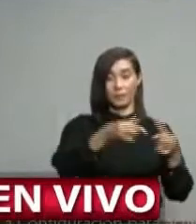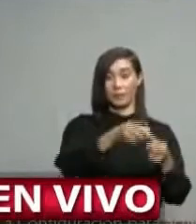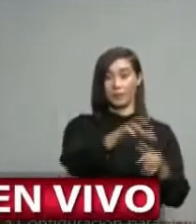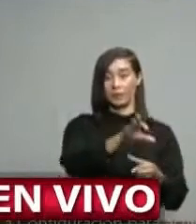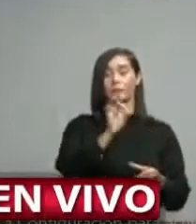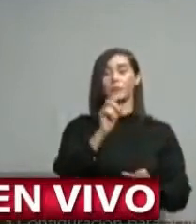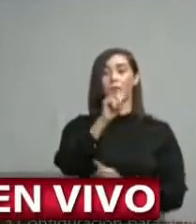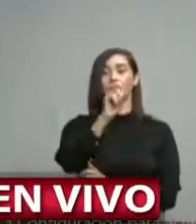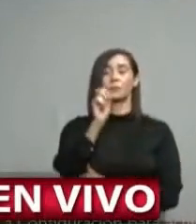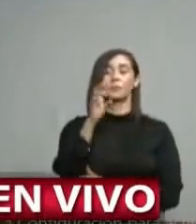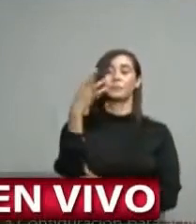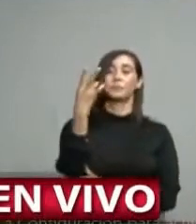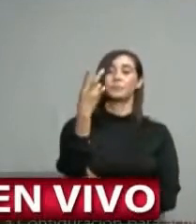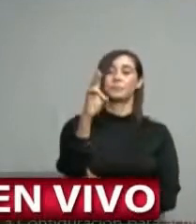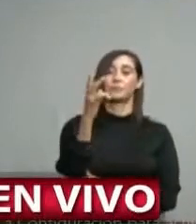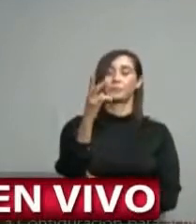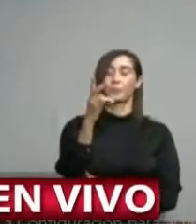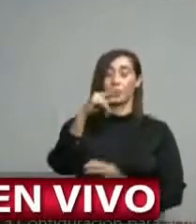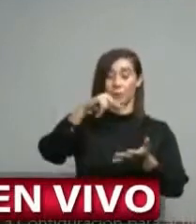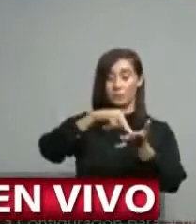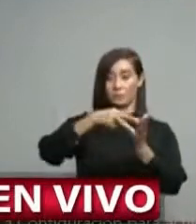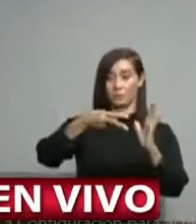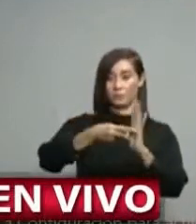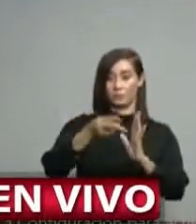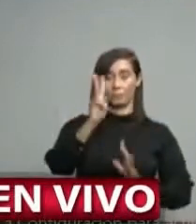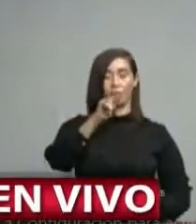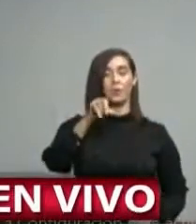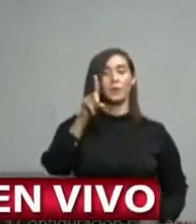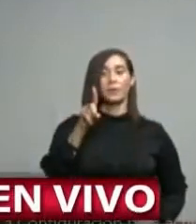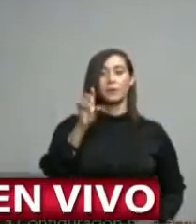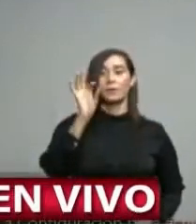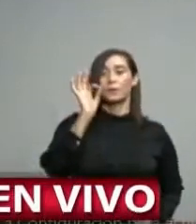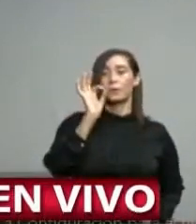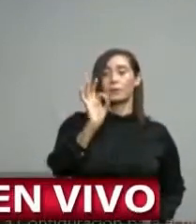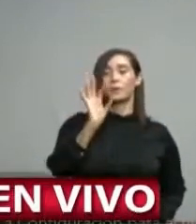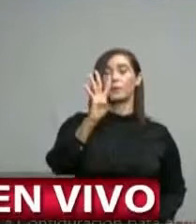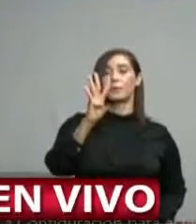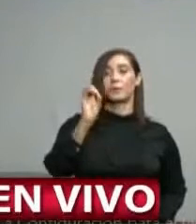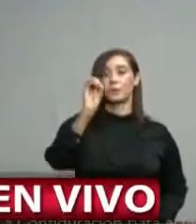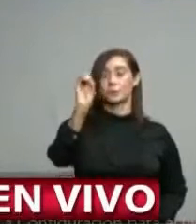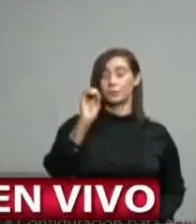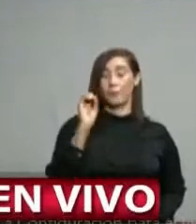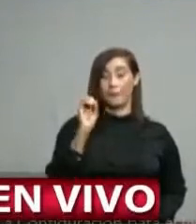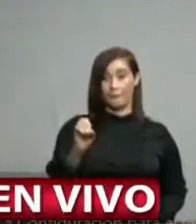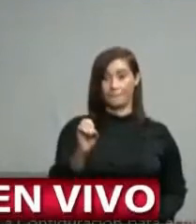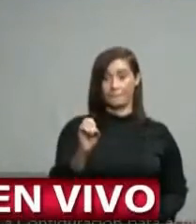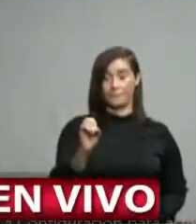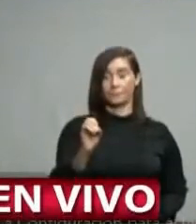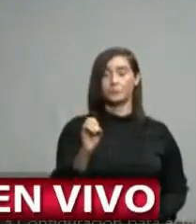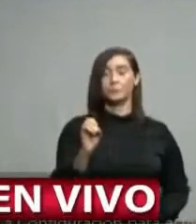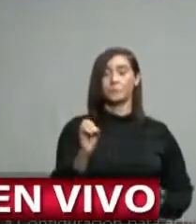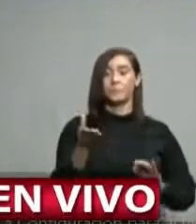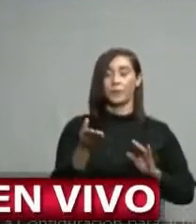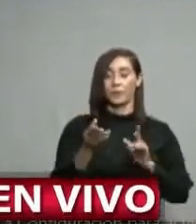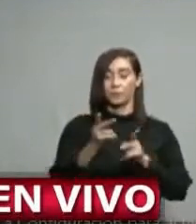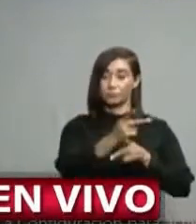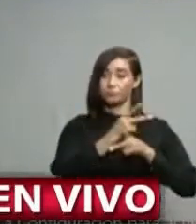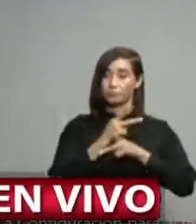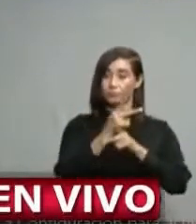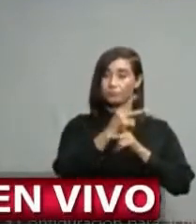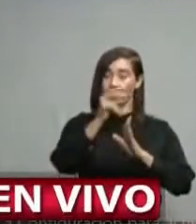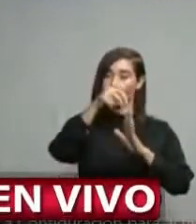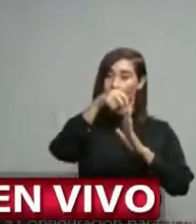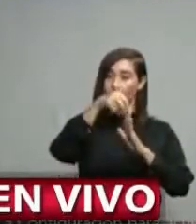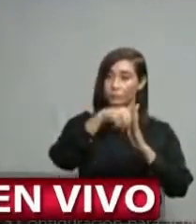117, es decir, el 21.4%, estaban en unidades